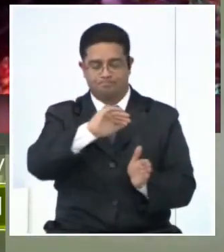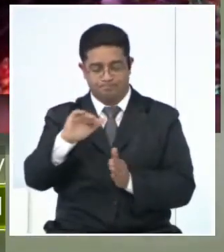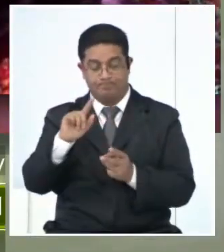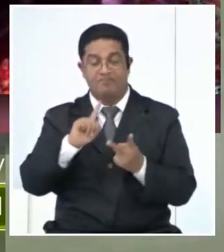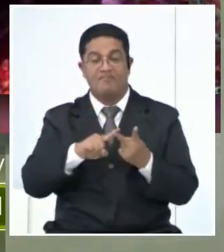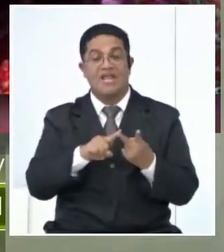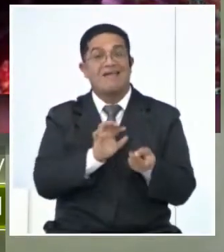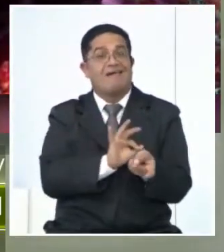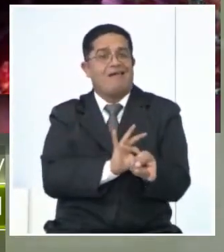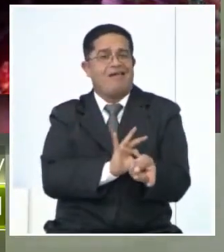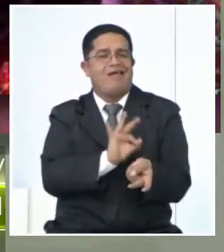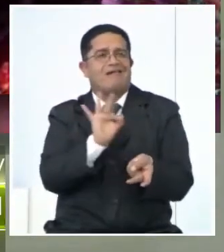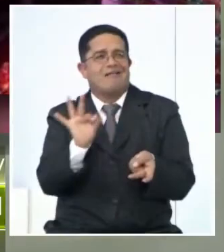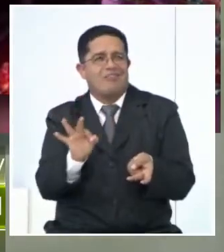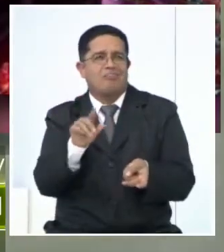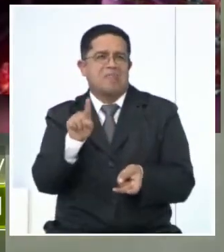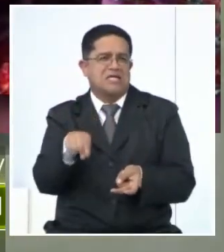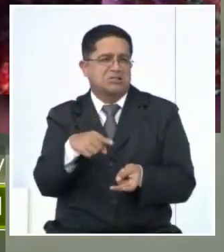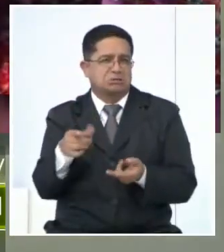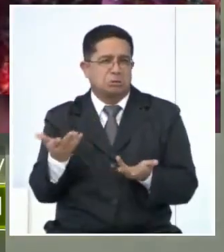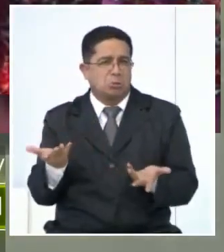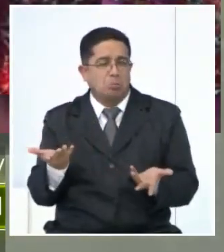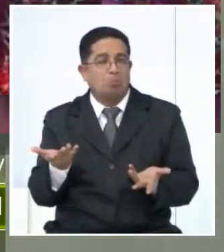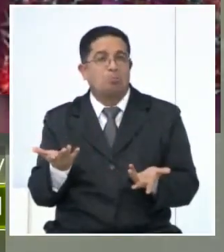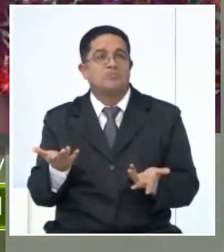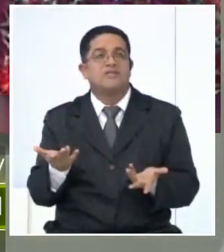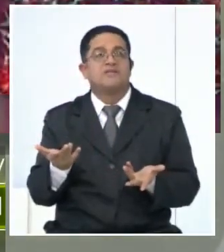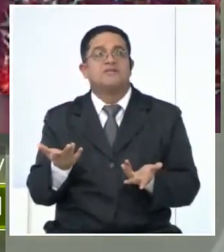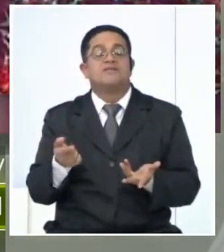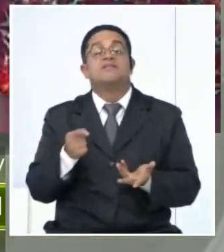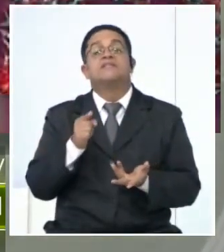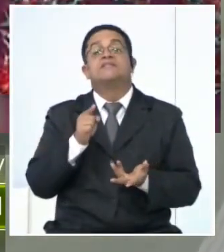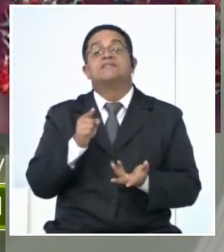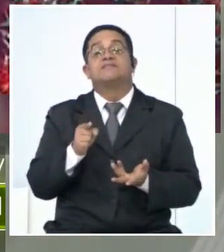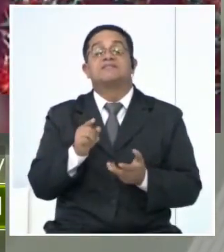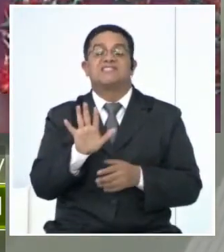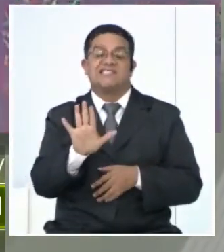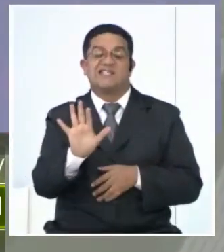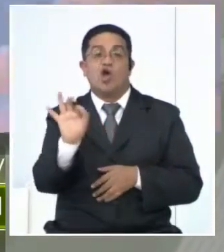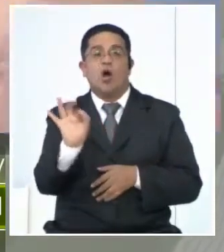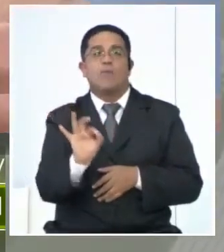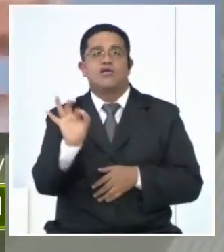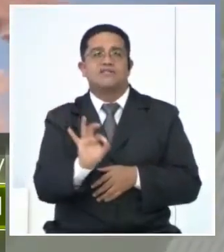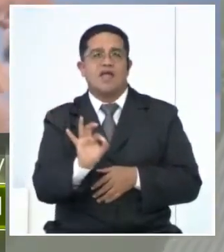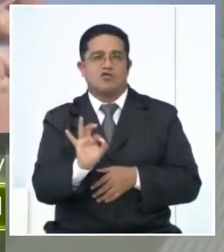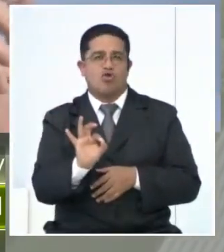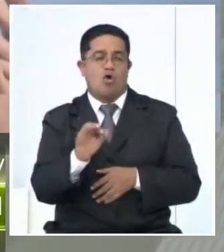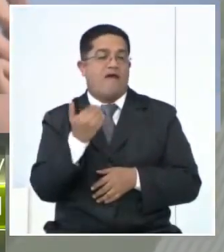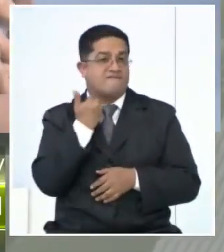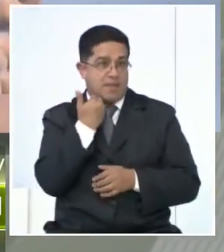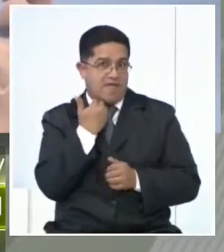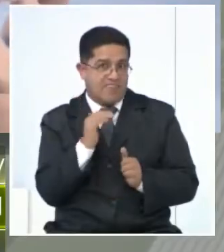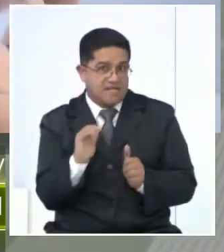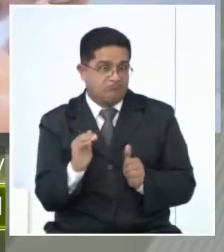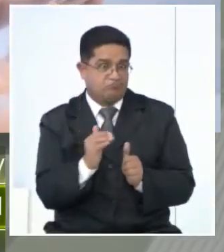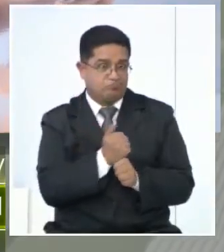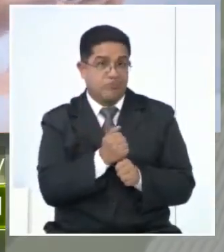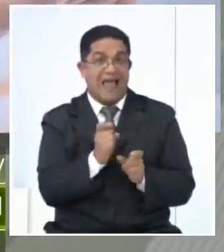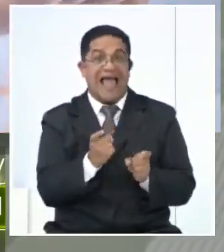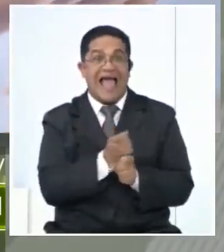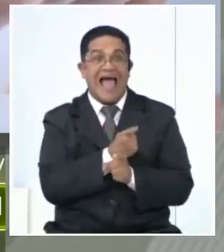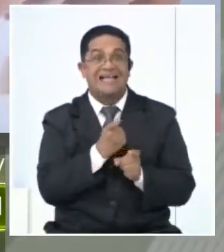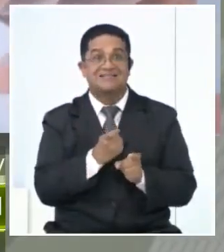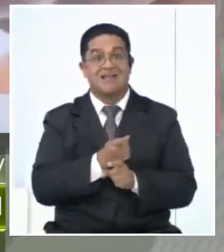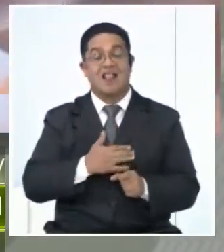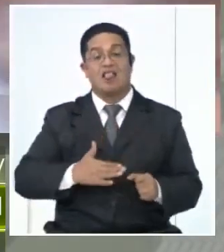hereditario o no, como les comentaba anteriormente, el 5% de los casos diagnosticados por cáncer de